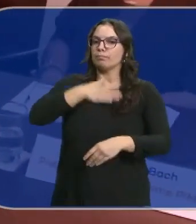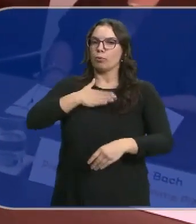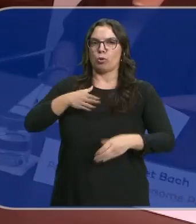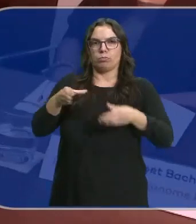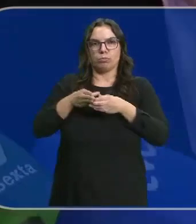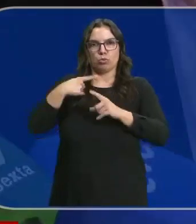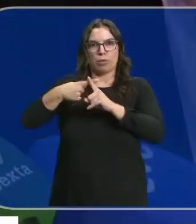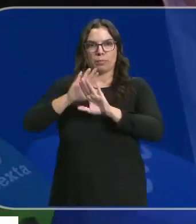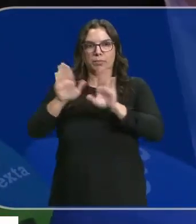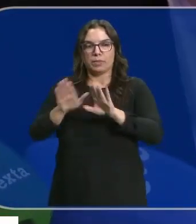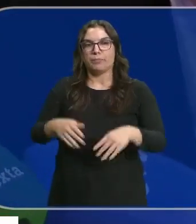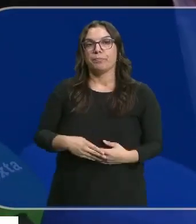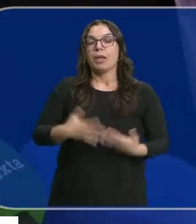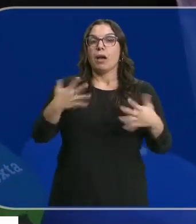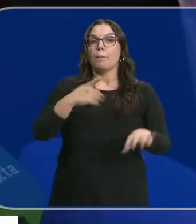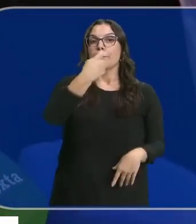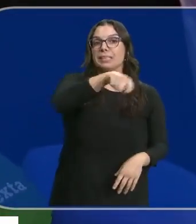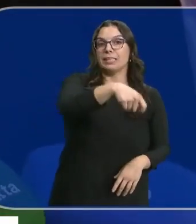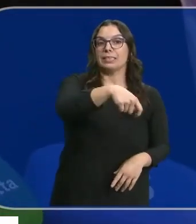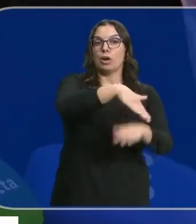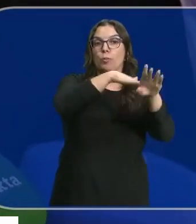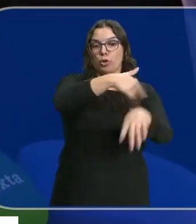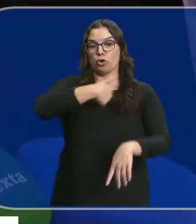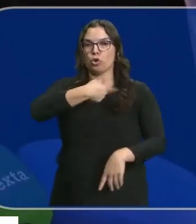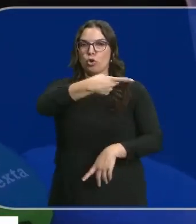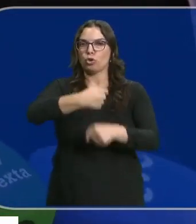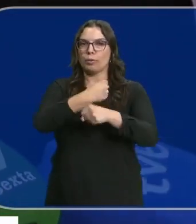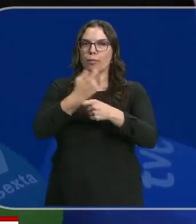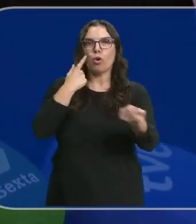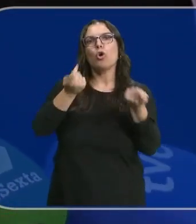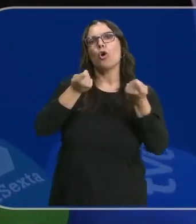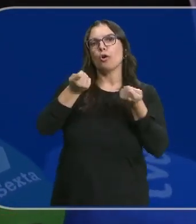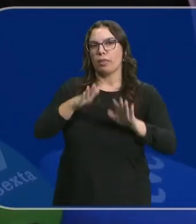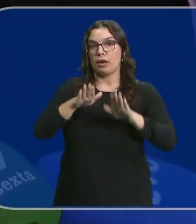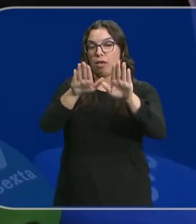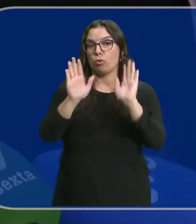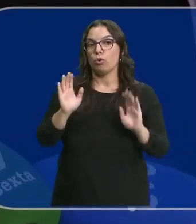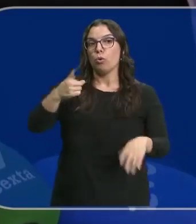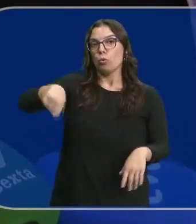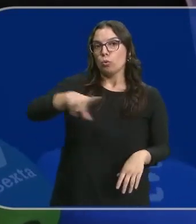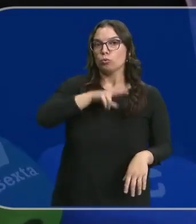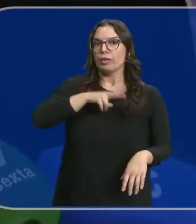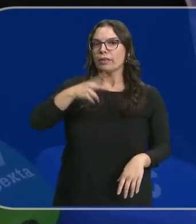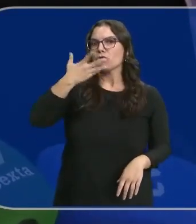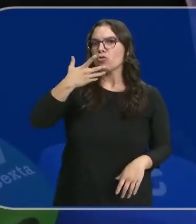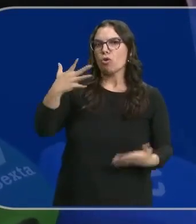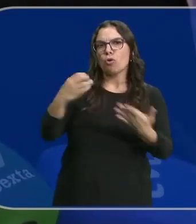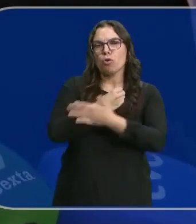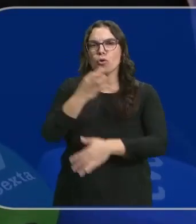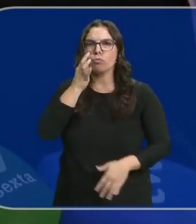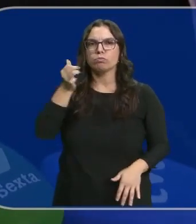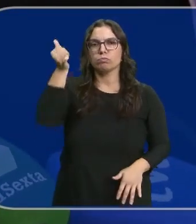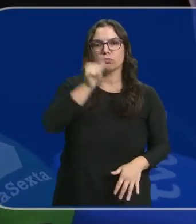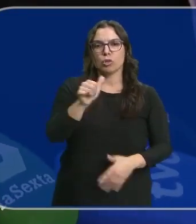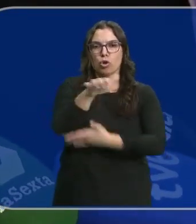partido, aunque... Que el presidente del gobierno y yo trabajamos coordinadamente. Ustedes conocerán, todos y todas, el